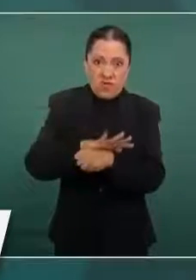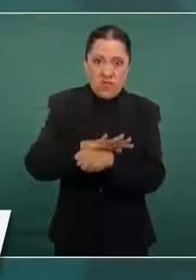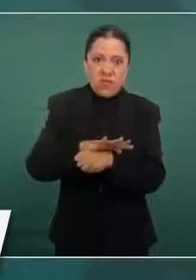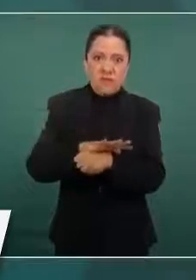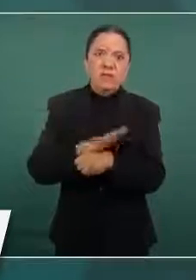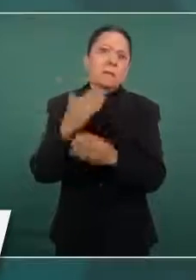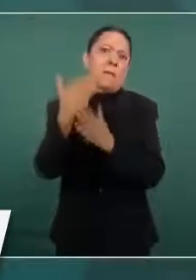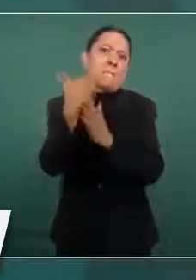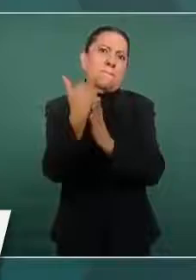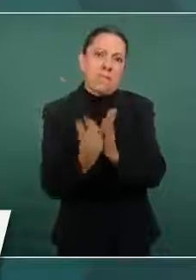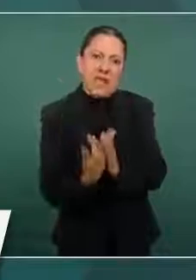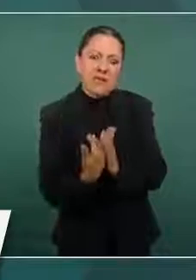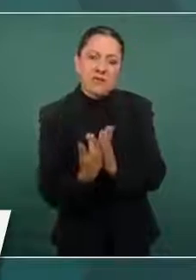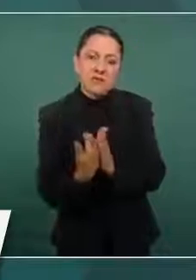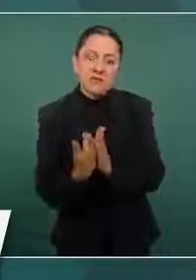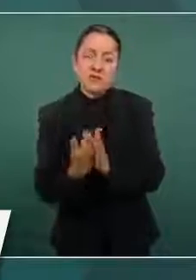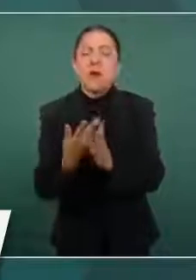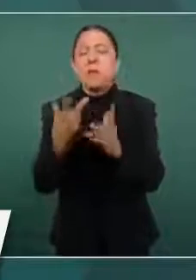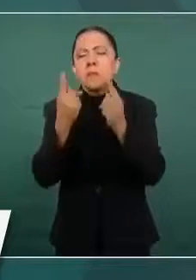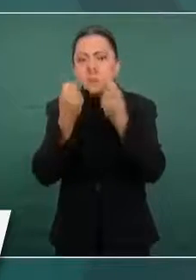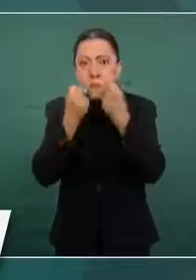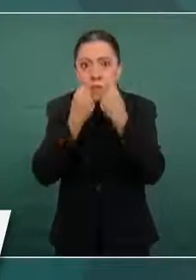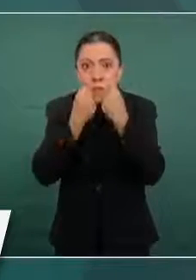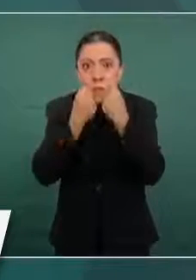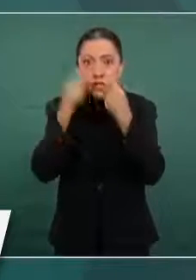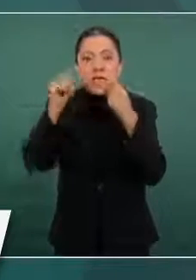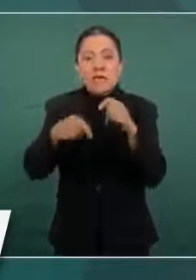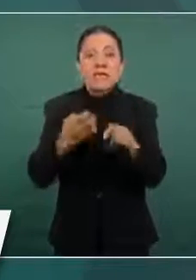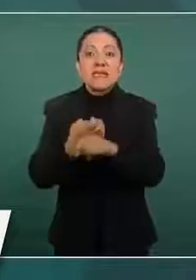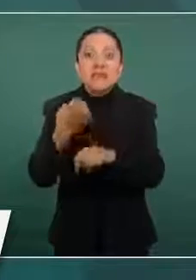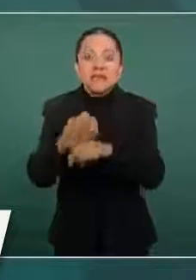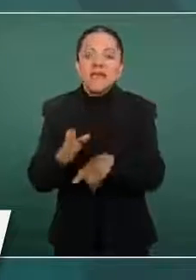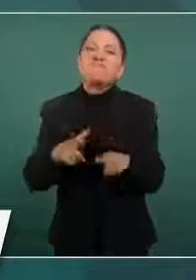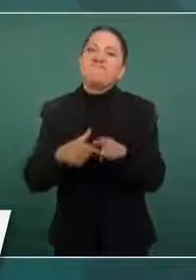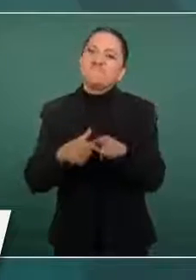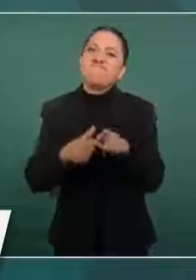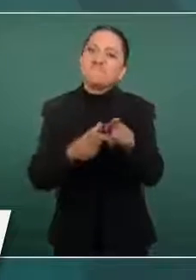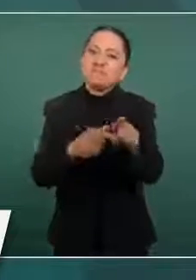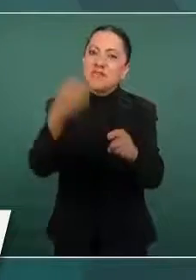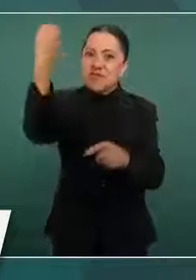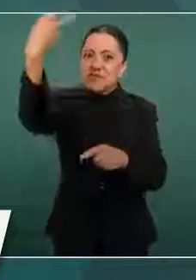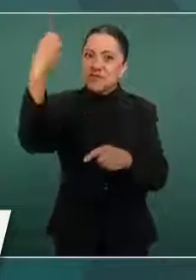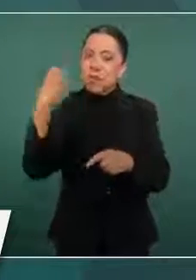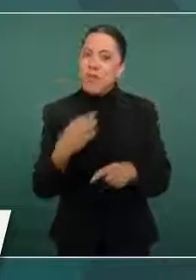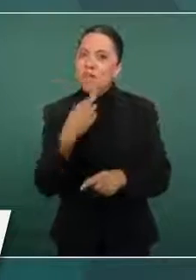posibles. Pese a ello, nuestro estado permanece en semáforo rojo